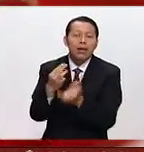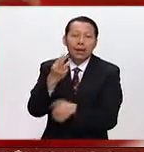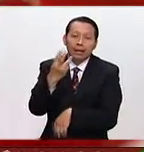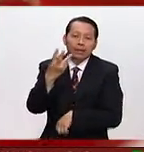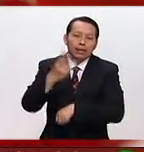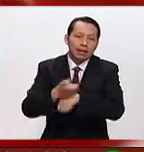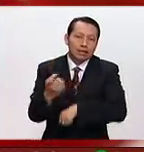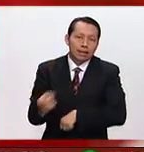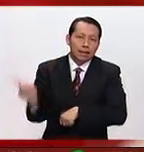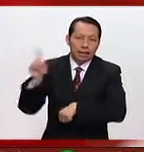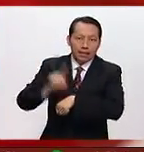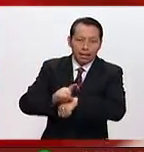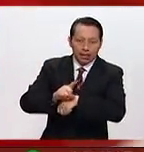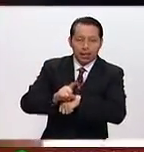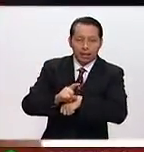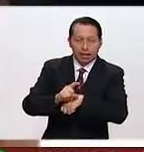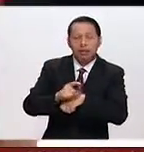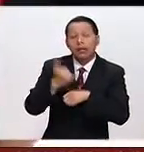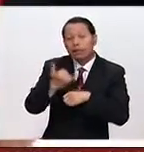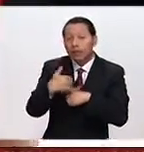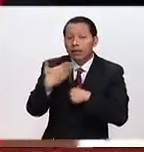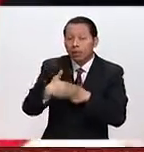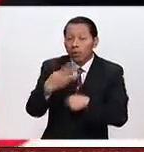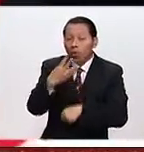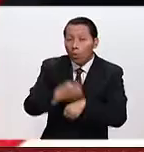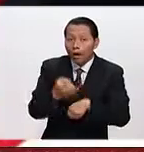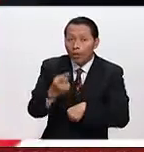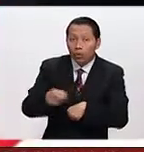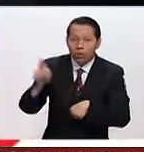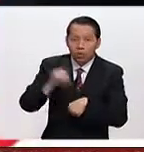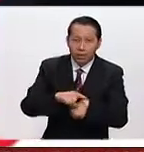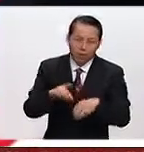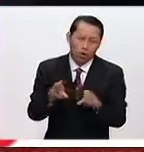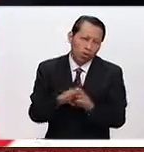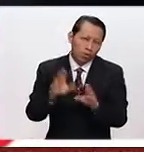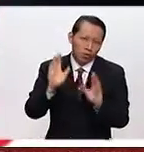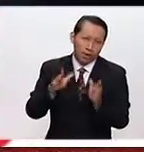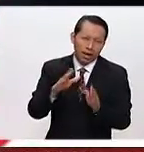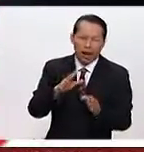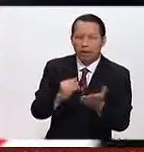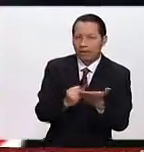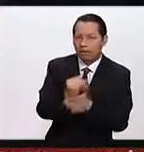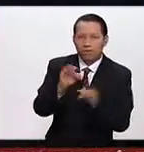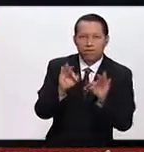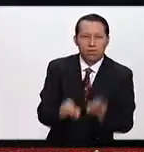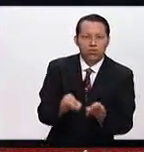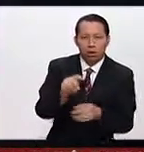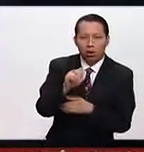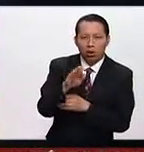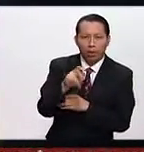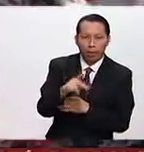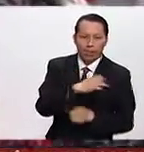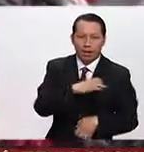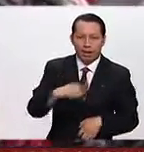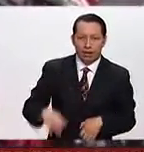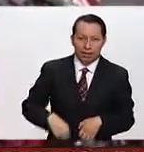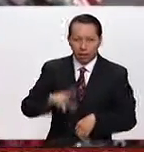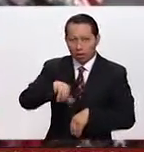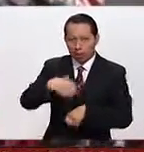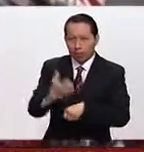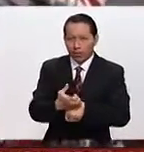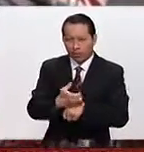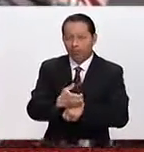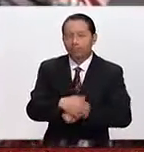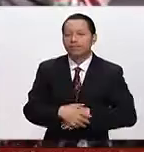y en lo que será el cuarto, el principal, que será, digamos, la coronación formal de Donald Trump como candidato presidencial republicano. Pepe, y lo